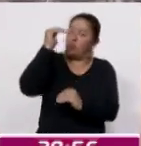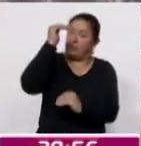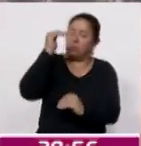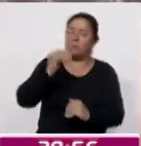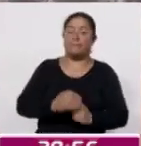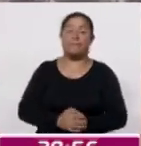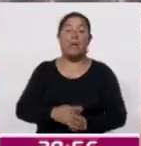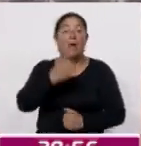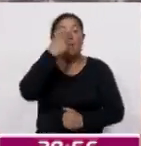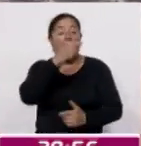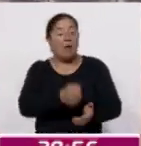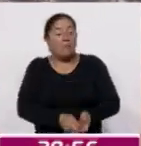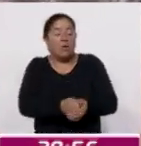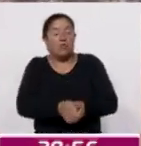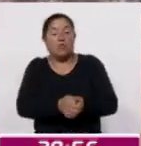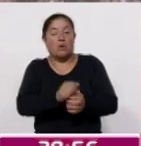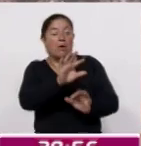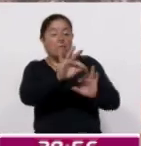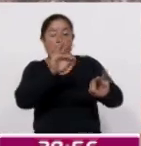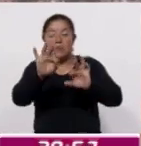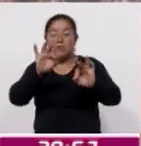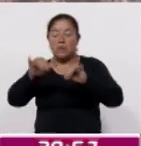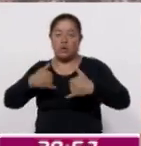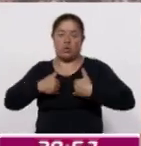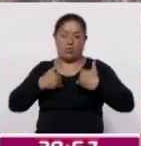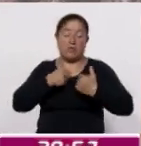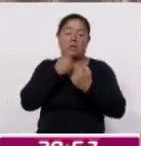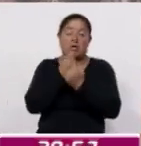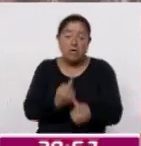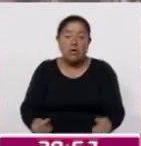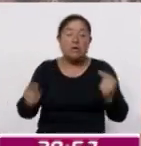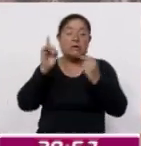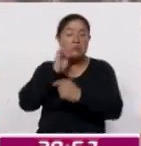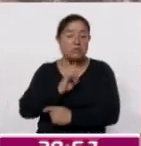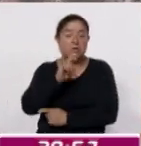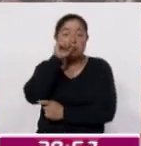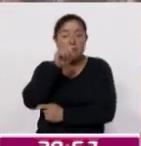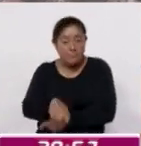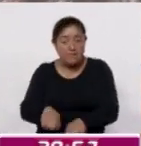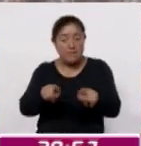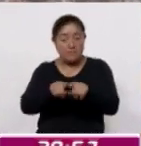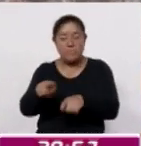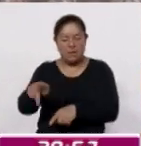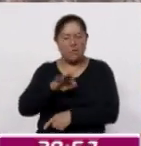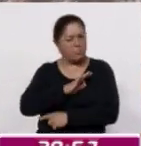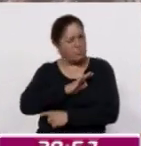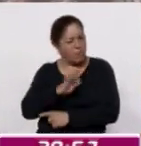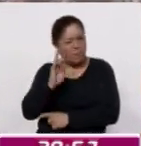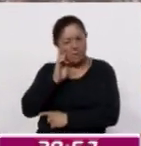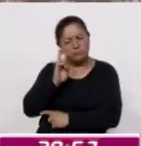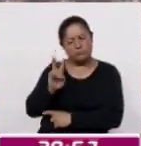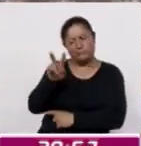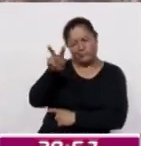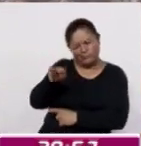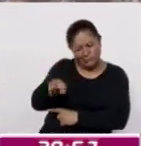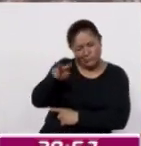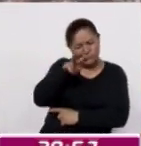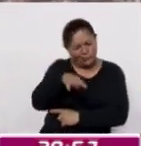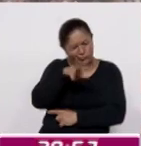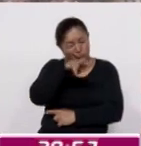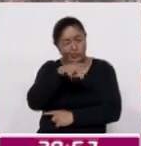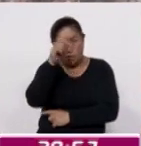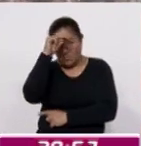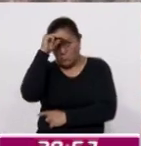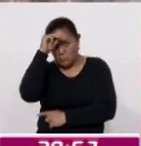voleibol, captar jóvenes, niñas también, que tengan un poquito de ya mejor